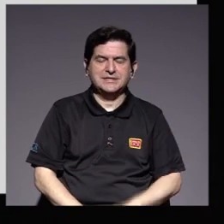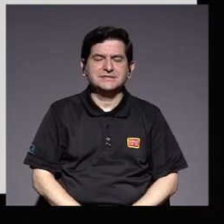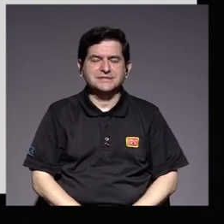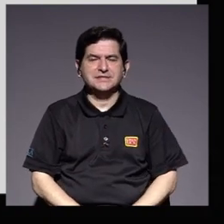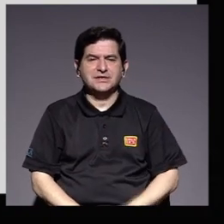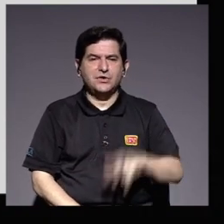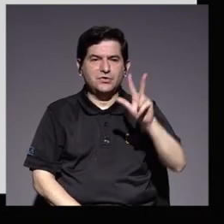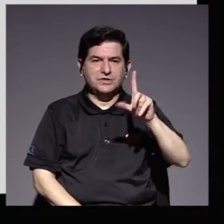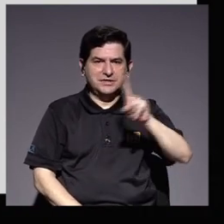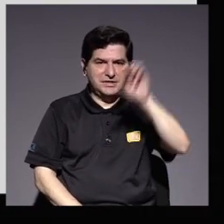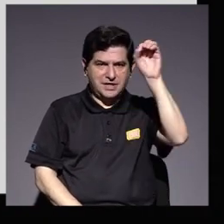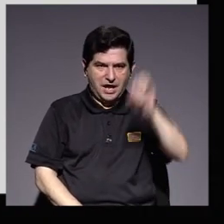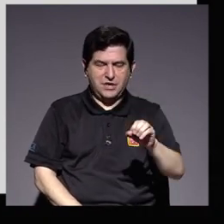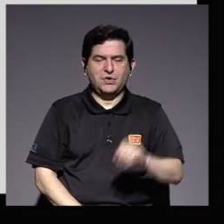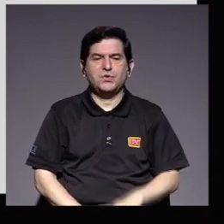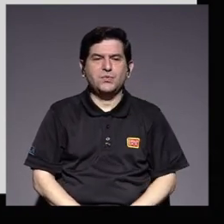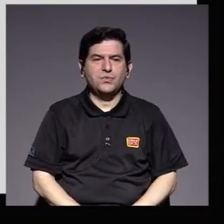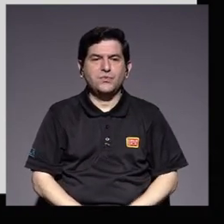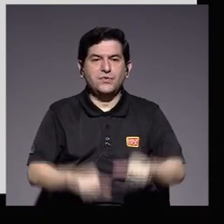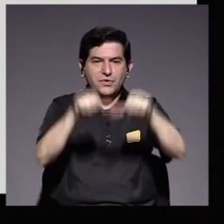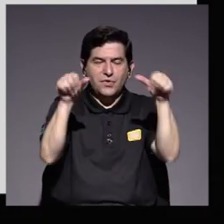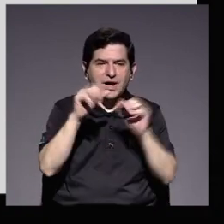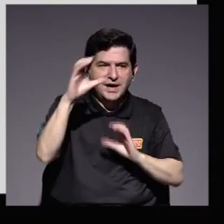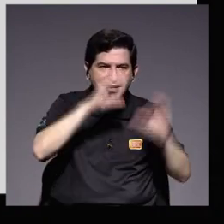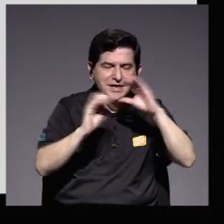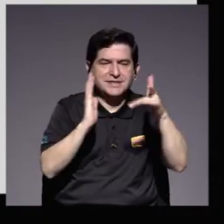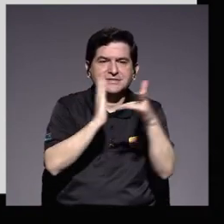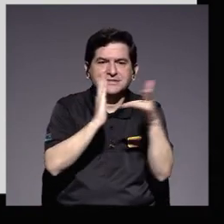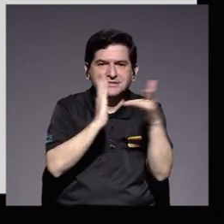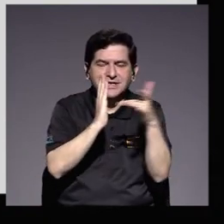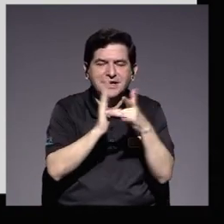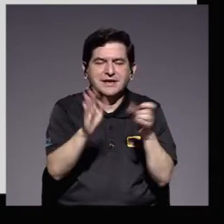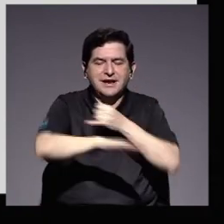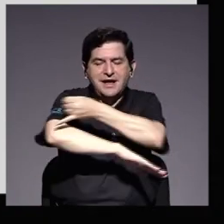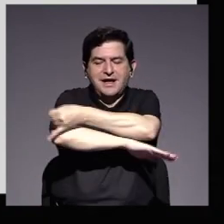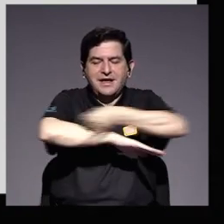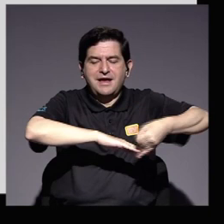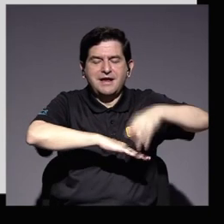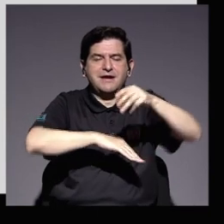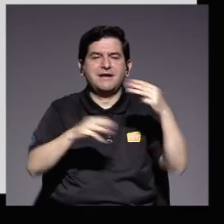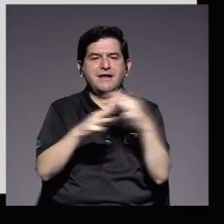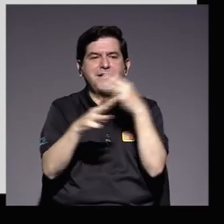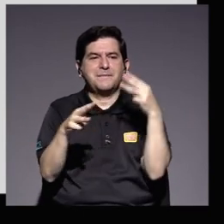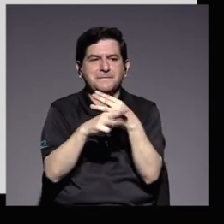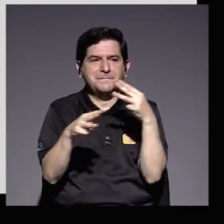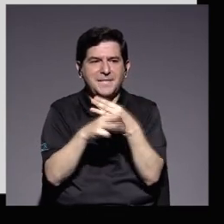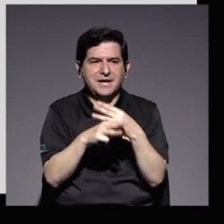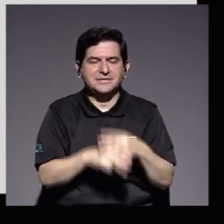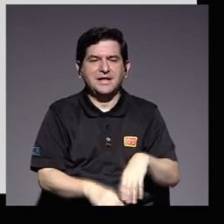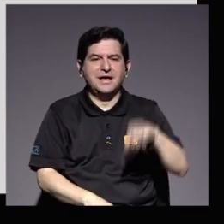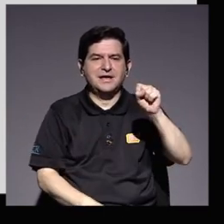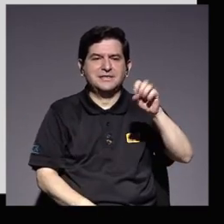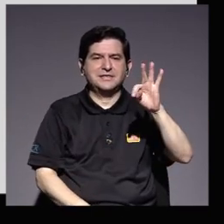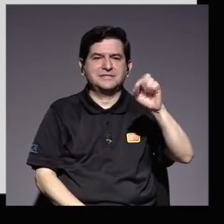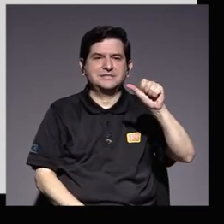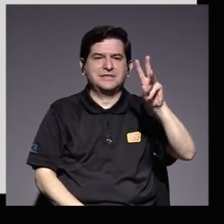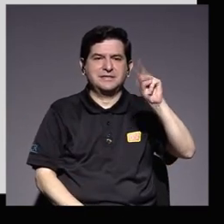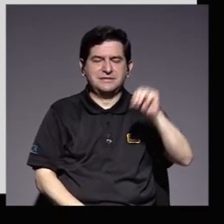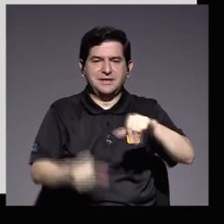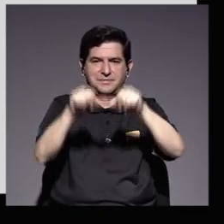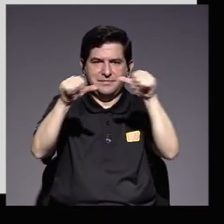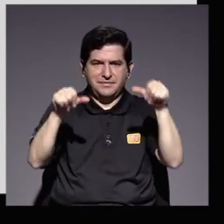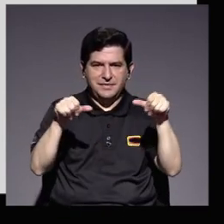31%, se ubican en las áreas de ciencia, tecnología, ingeniería y matemática, STEM, por sus siglas en inglés,